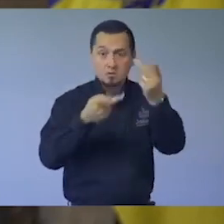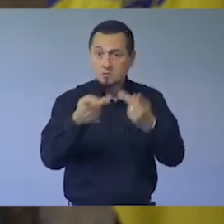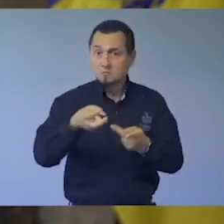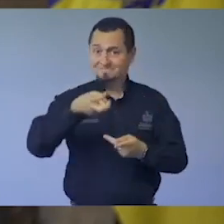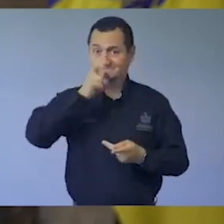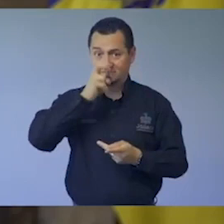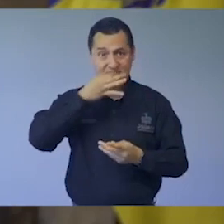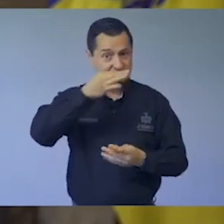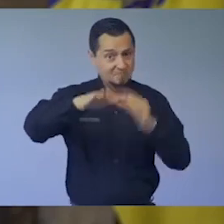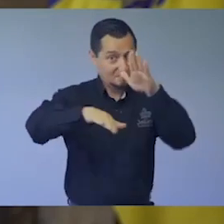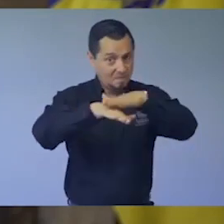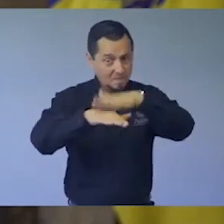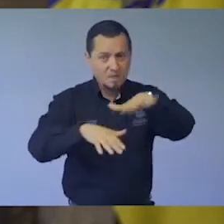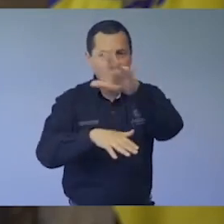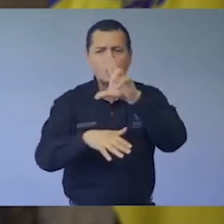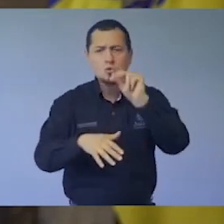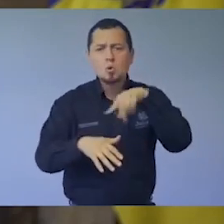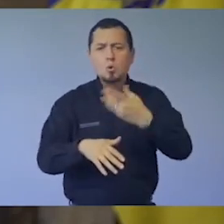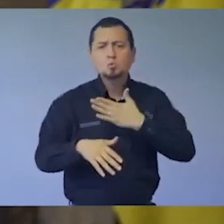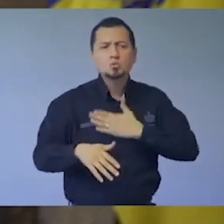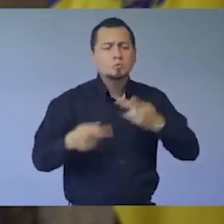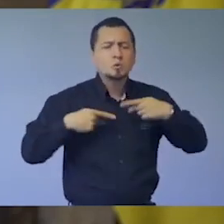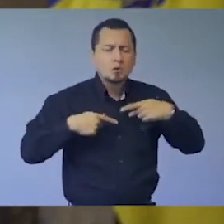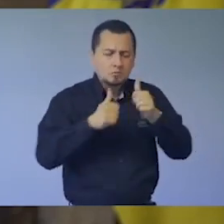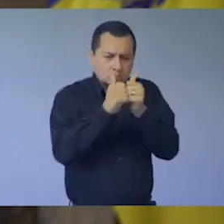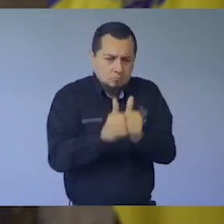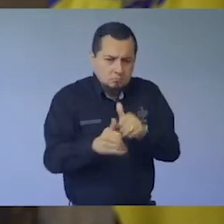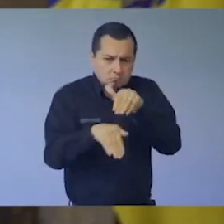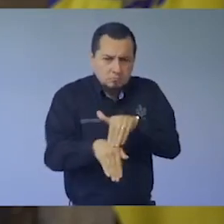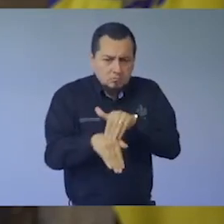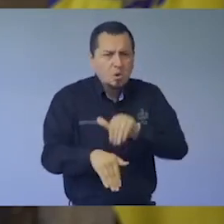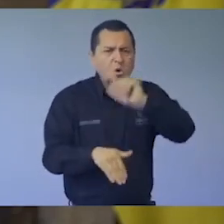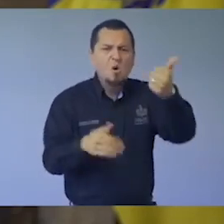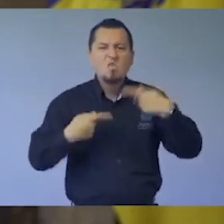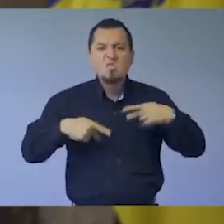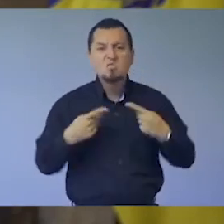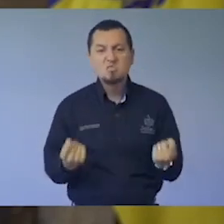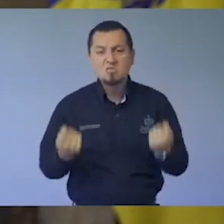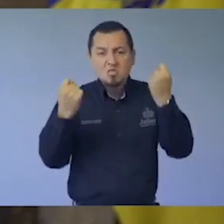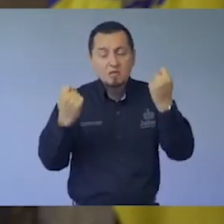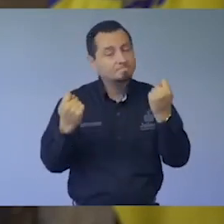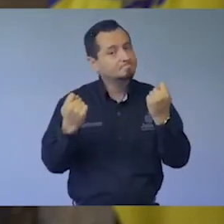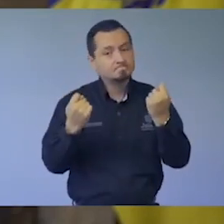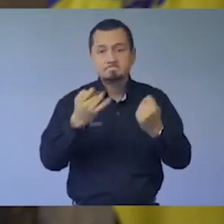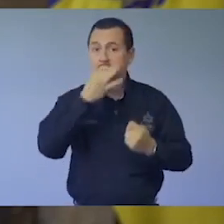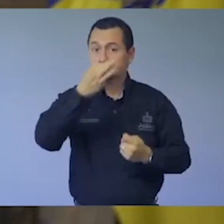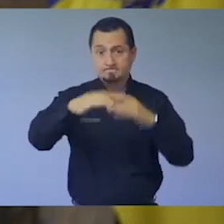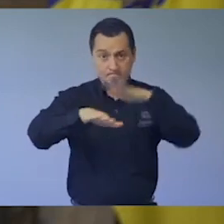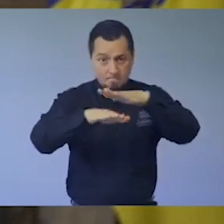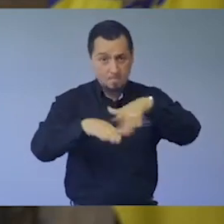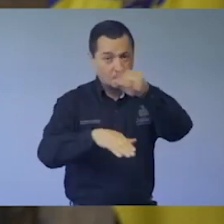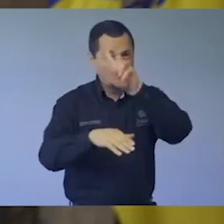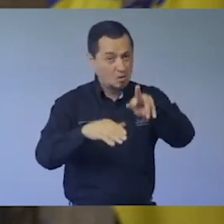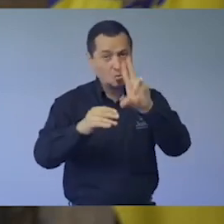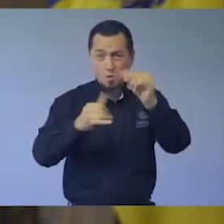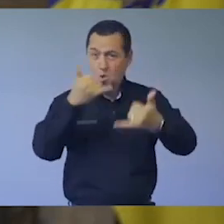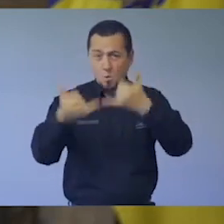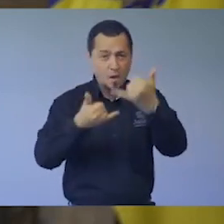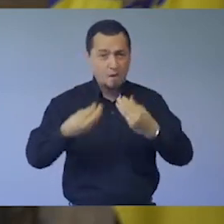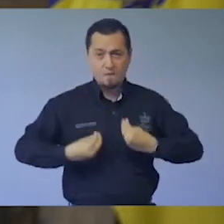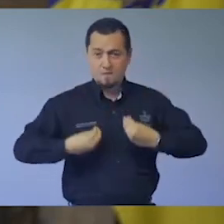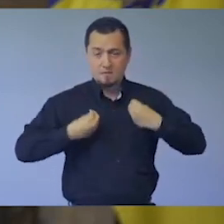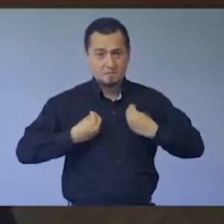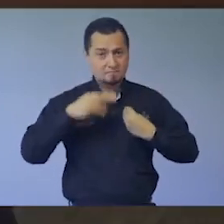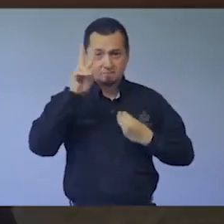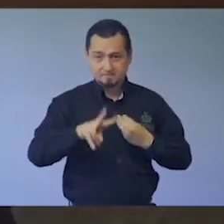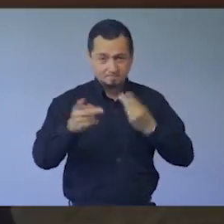la encomienda de hacerlas cumplir. No es justo que los que sí están acatando estas medidas paguen por quienes no lo hacen. Insisto, está en juego la vida